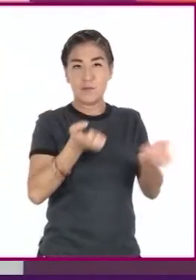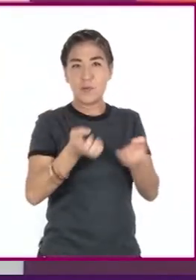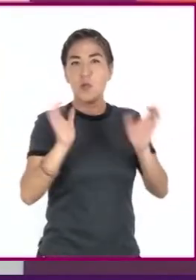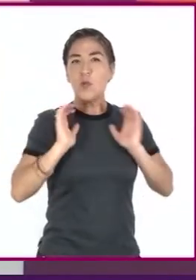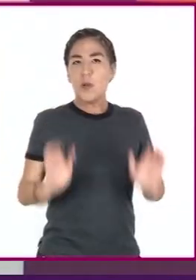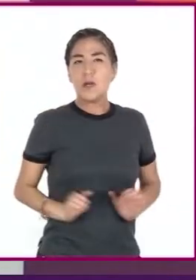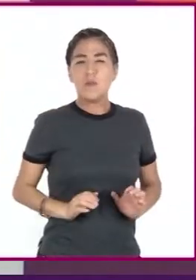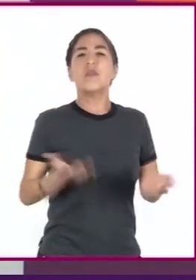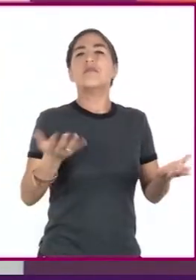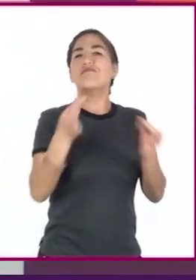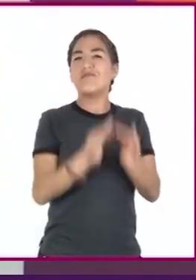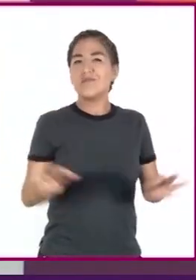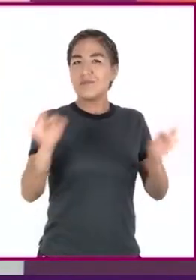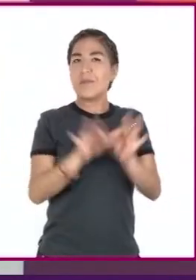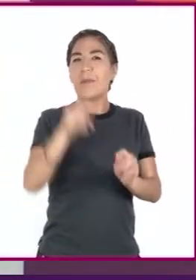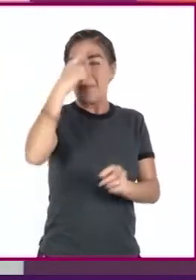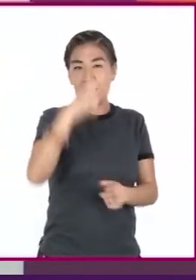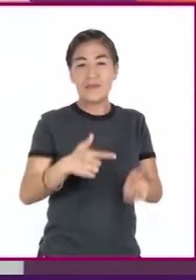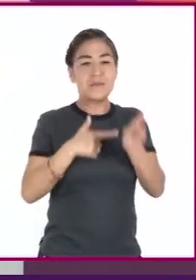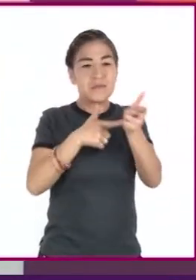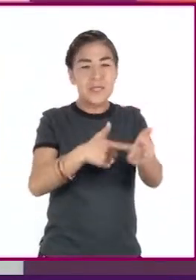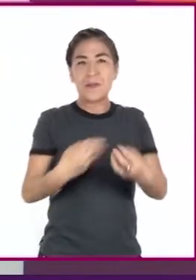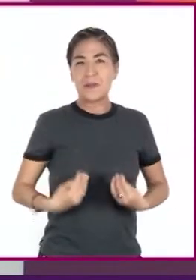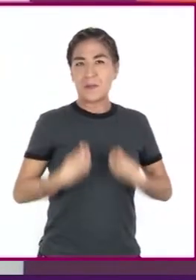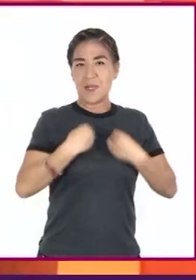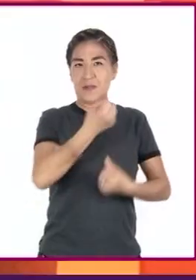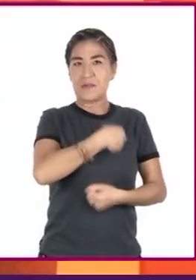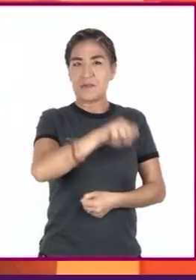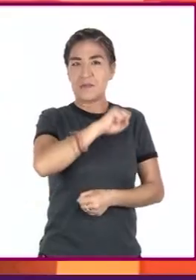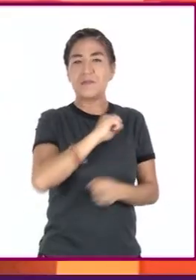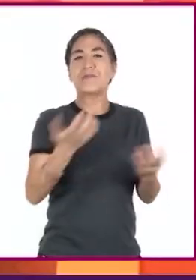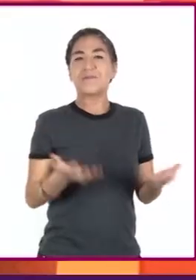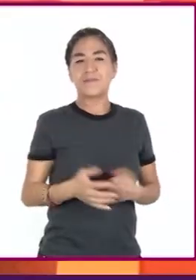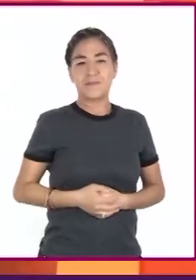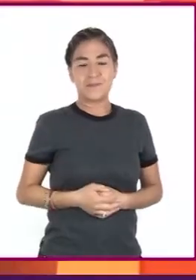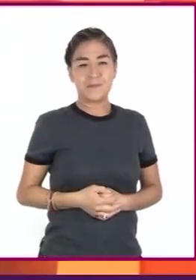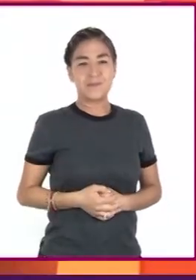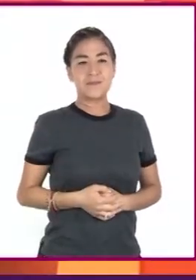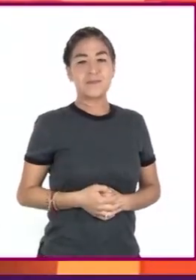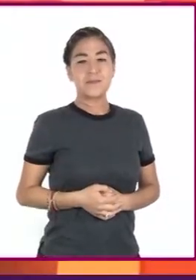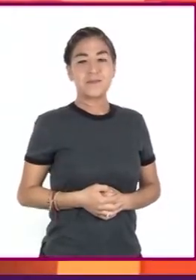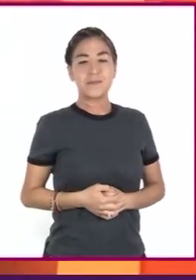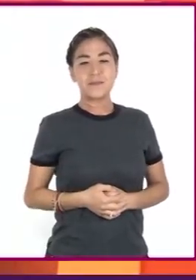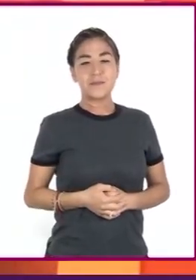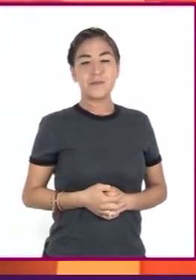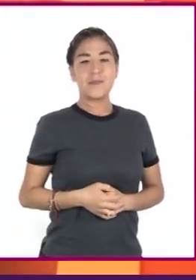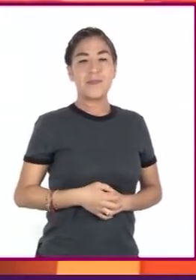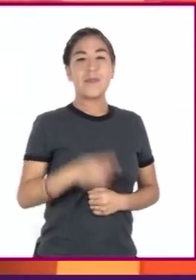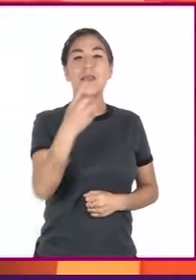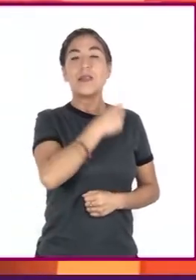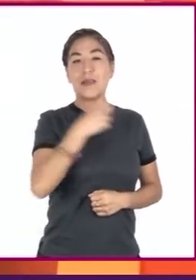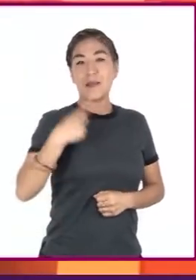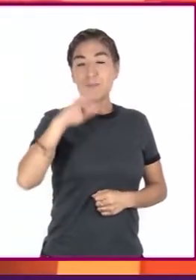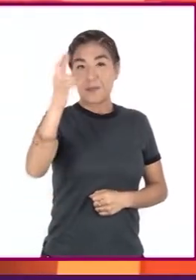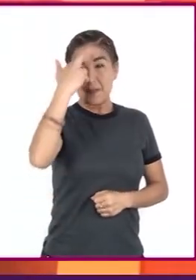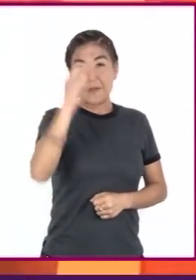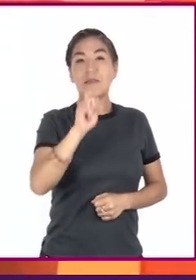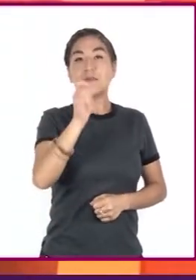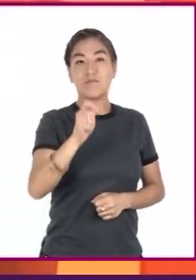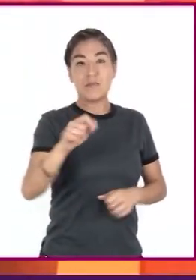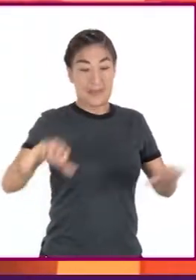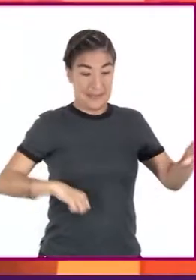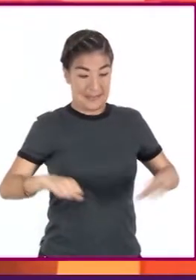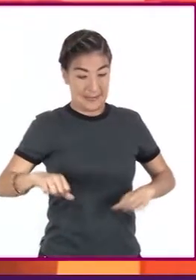tiene esta para mantener una vida saludable? Bien. Antes que nada, debemos recordar que la actividad